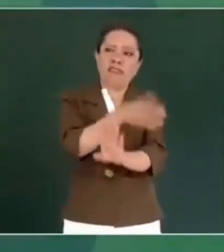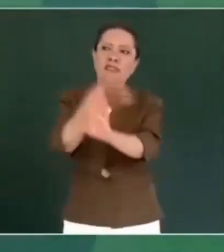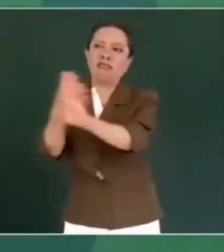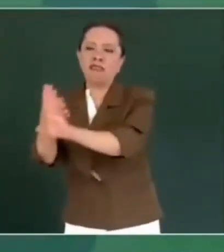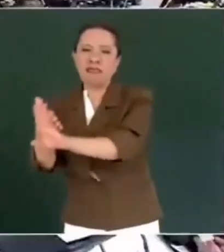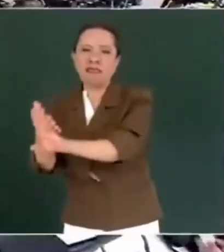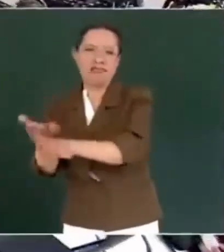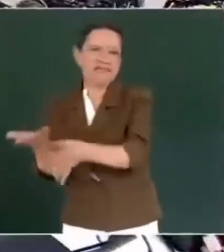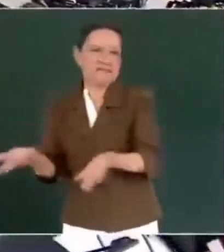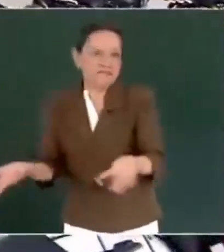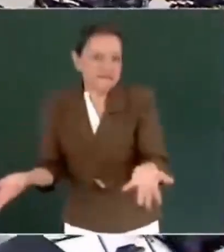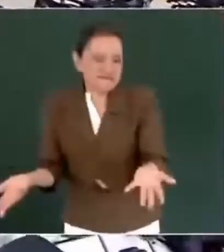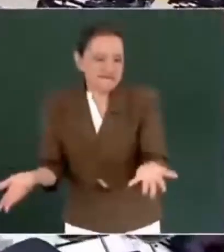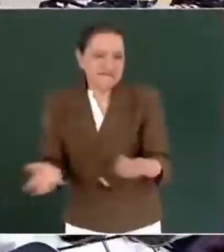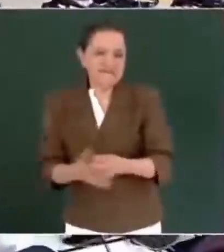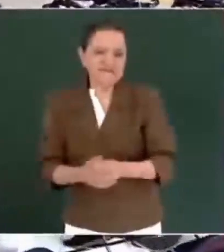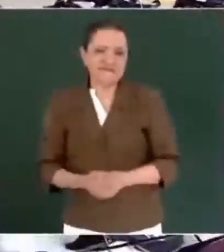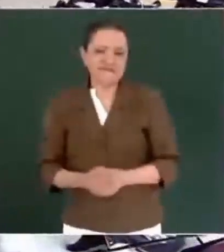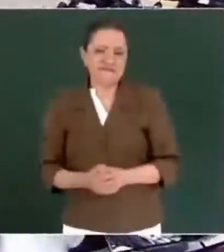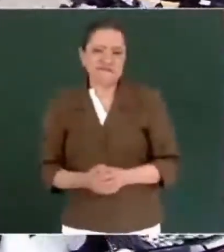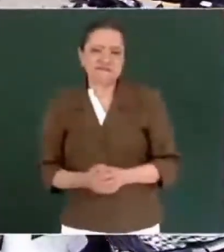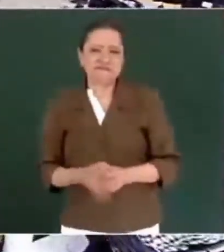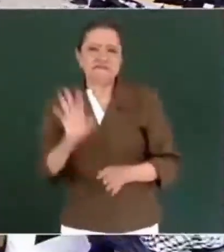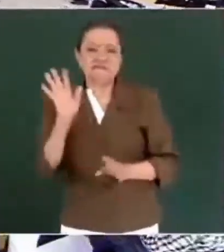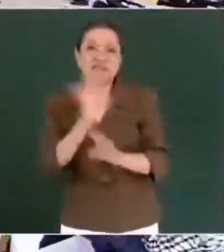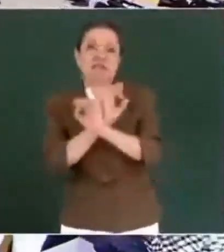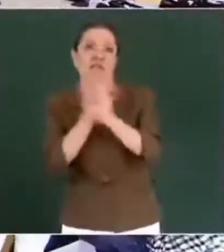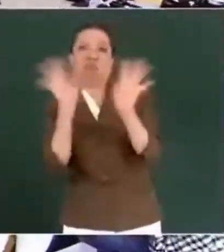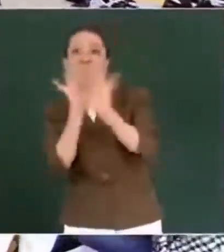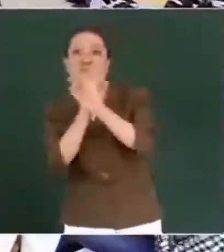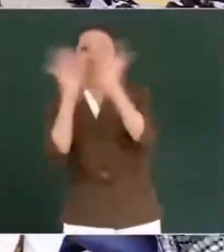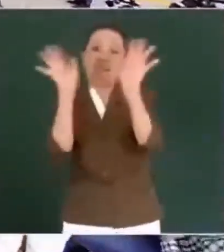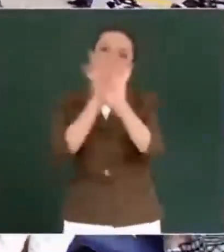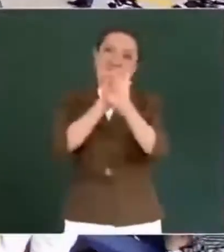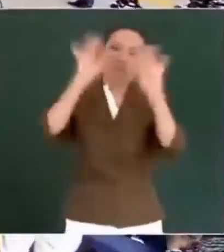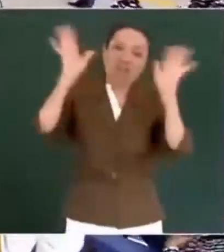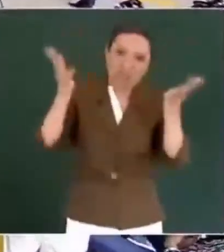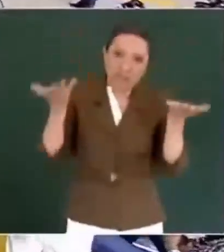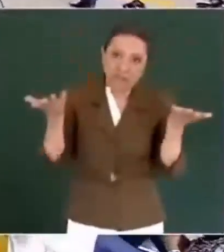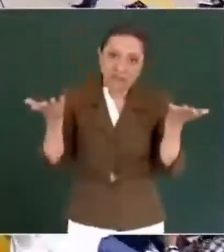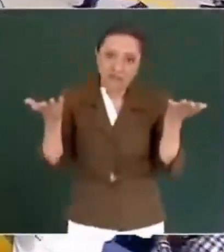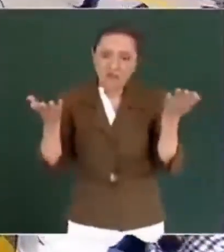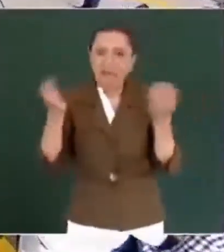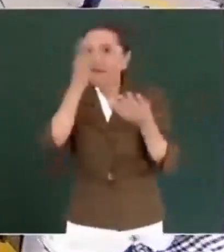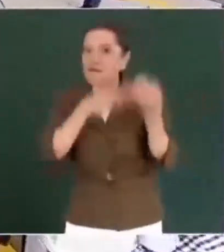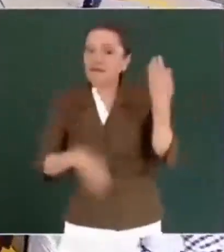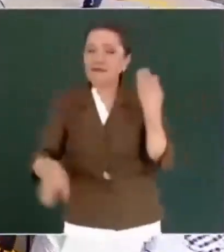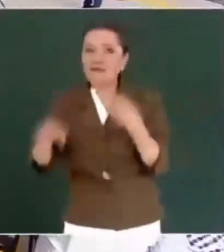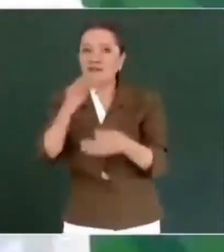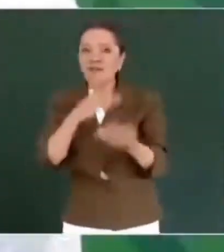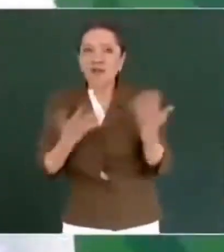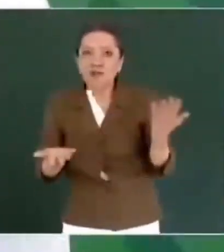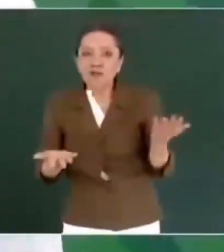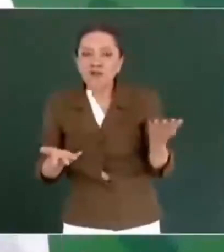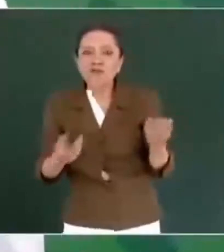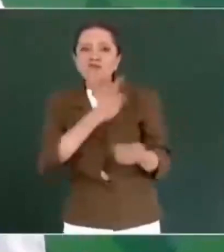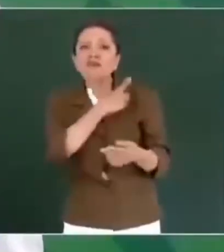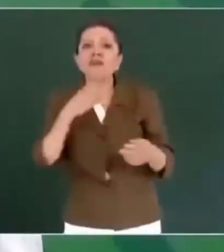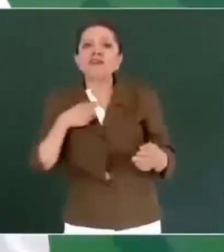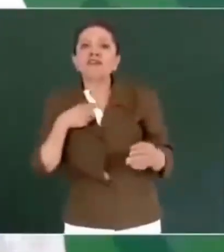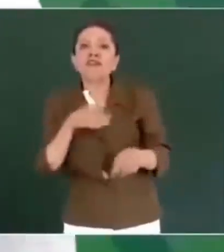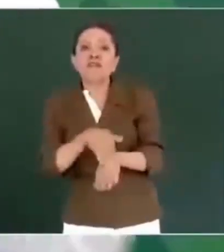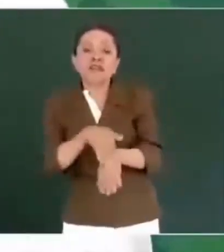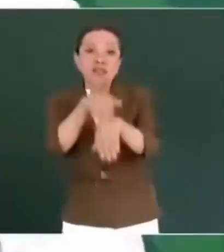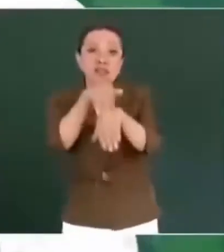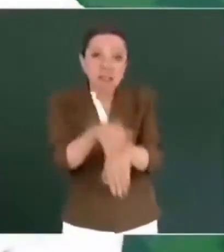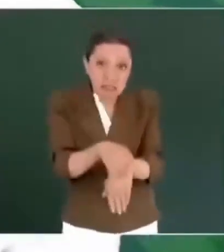Es muy intolerante. Todos tienen que entrarle al aro.